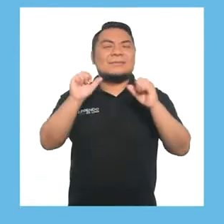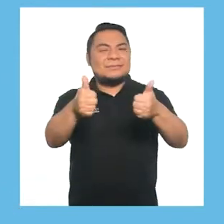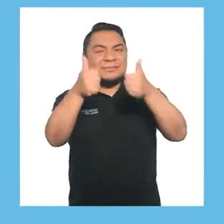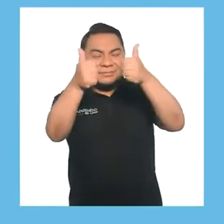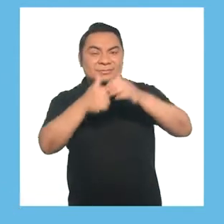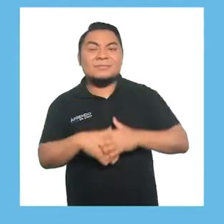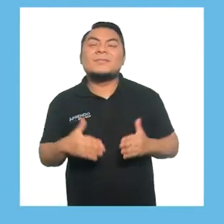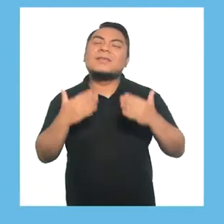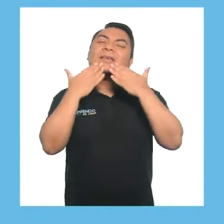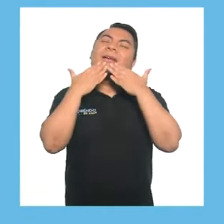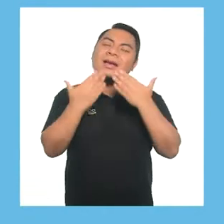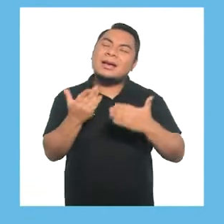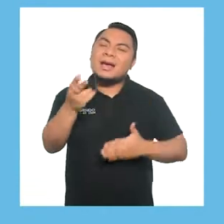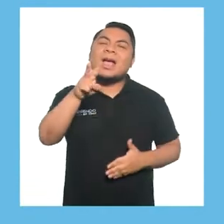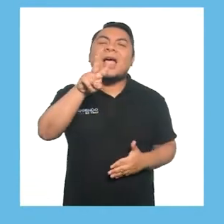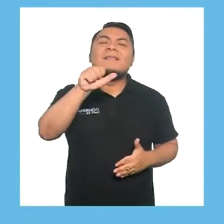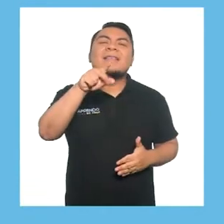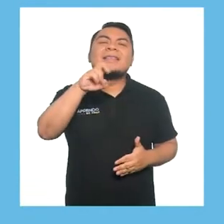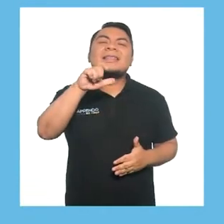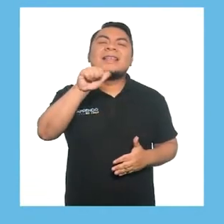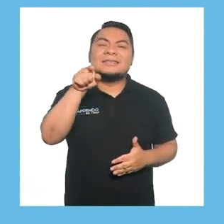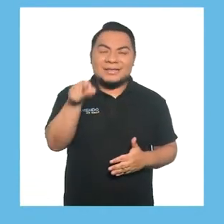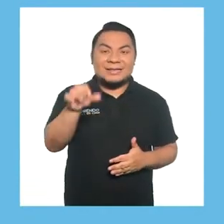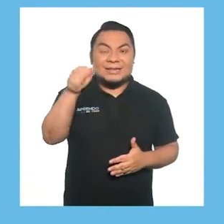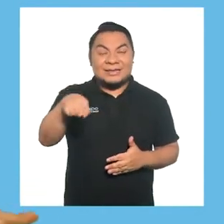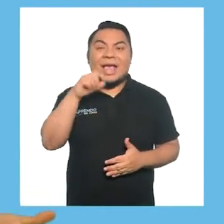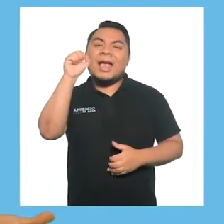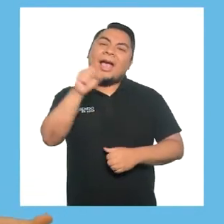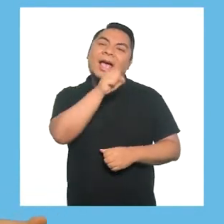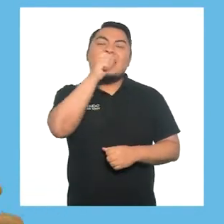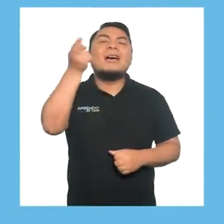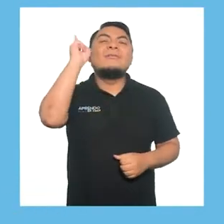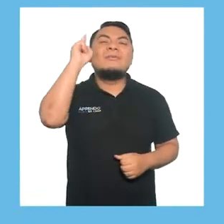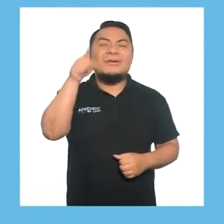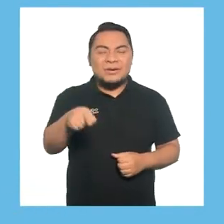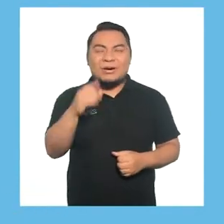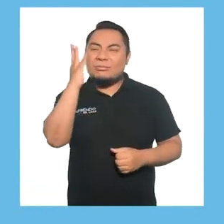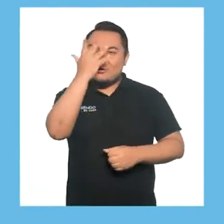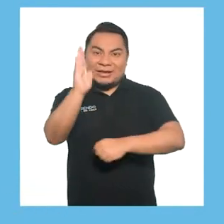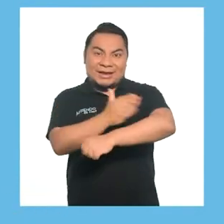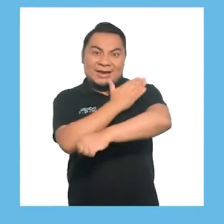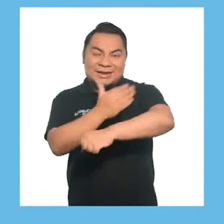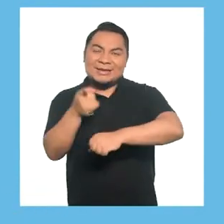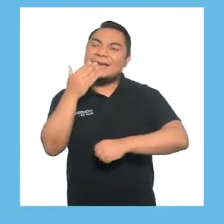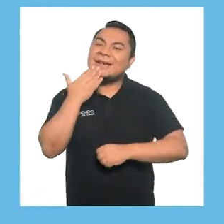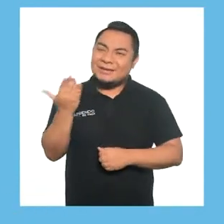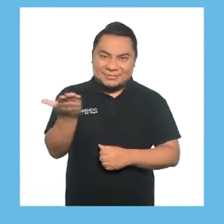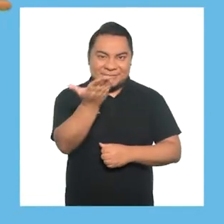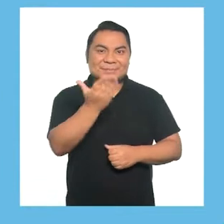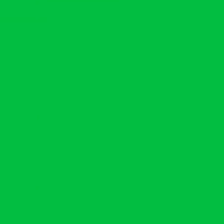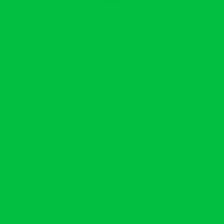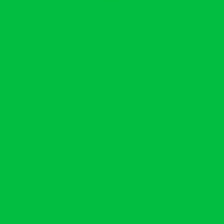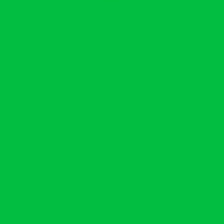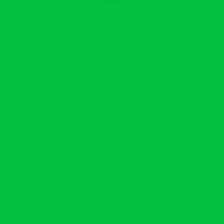¡Genial! Agradecemos a Vanessa Miss Pireta de Canta Maestra por esta linda canción.